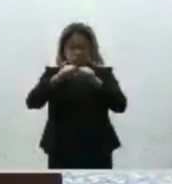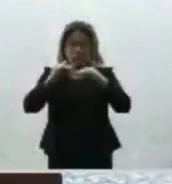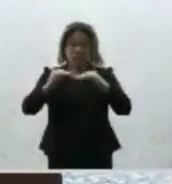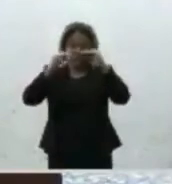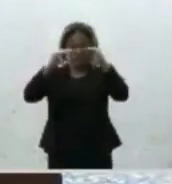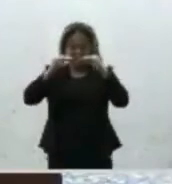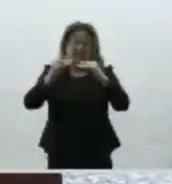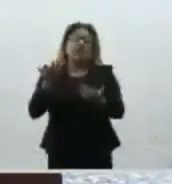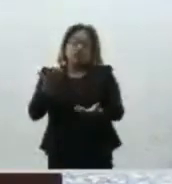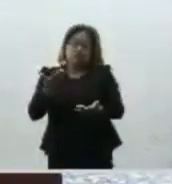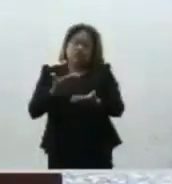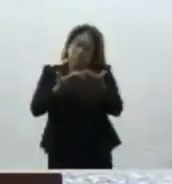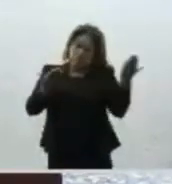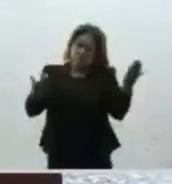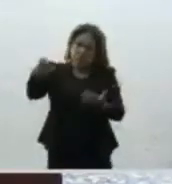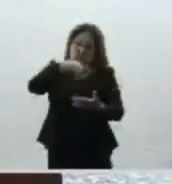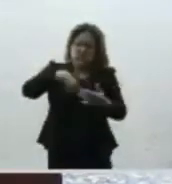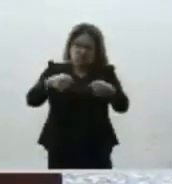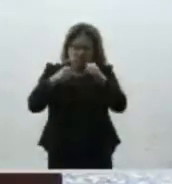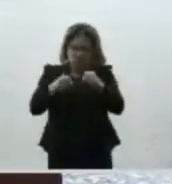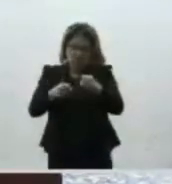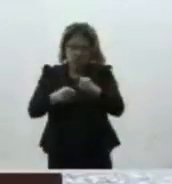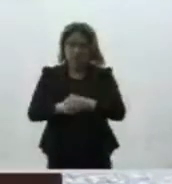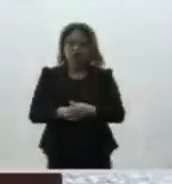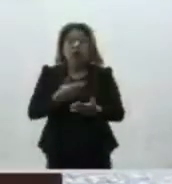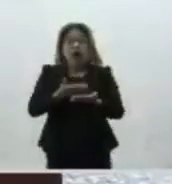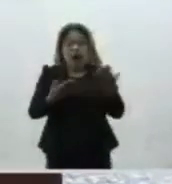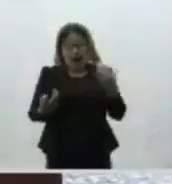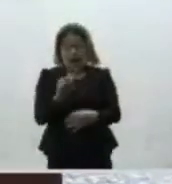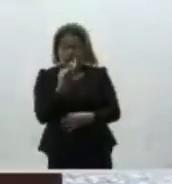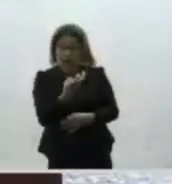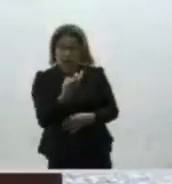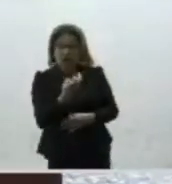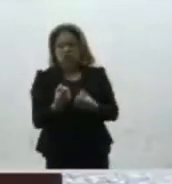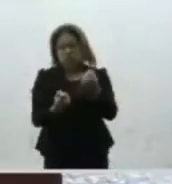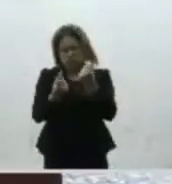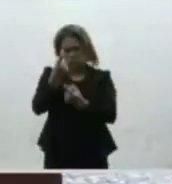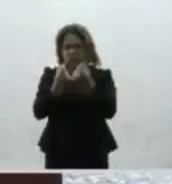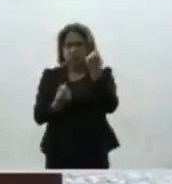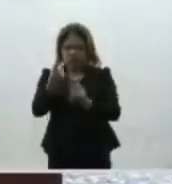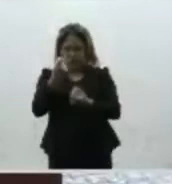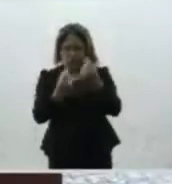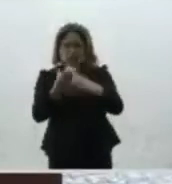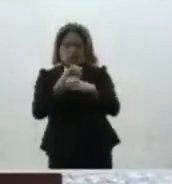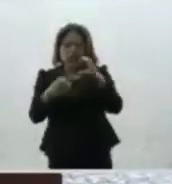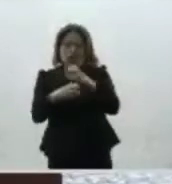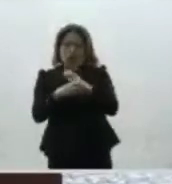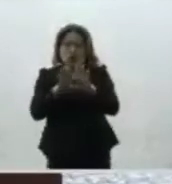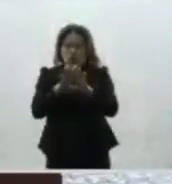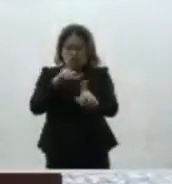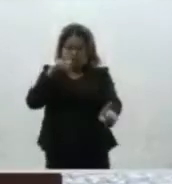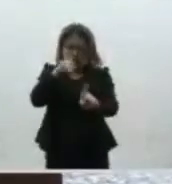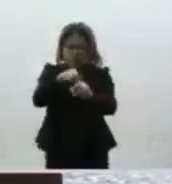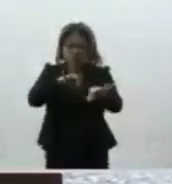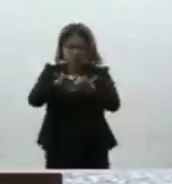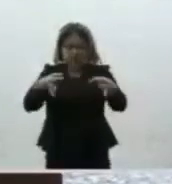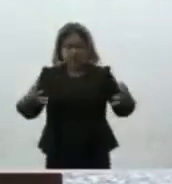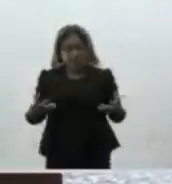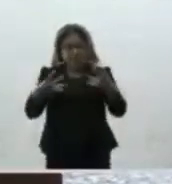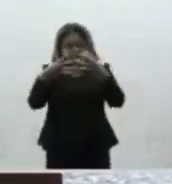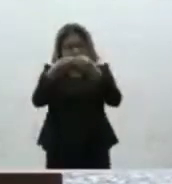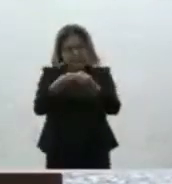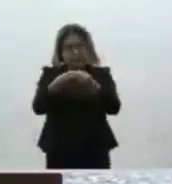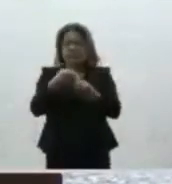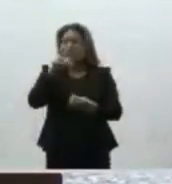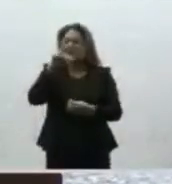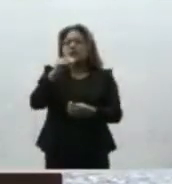cuenta de esa unidad y la fortalecen estas son algunas muestras claras de una línea de trabajo en la consecución